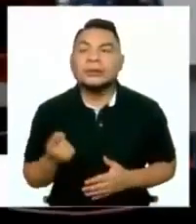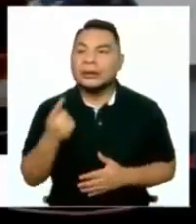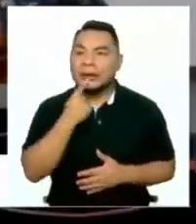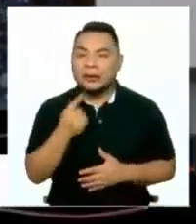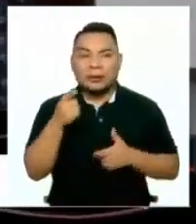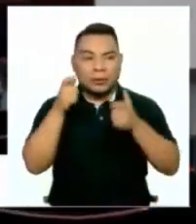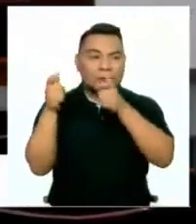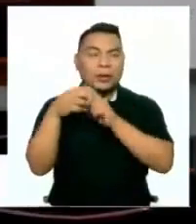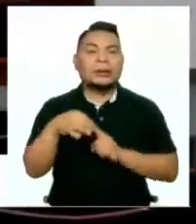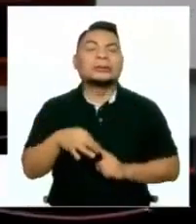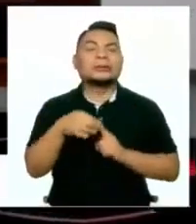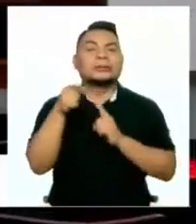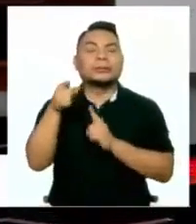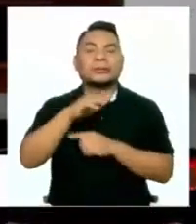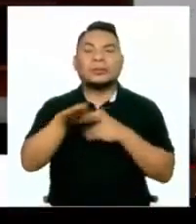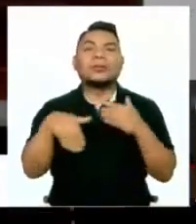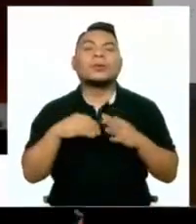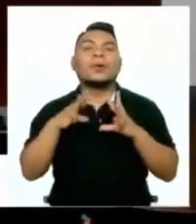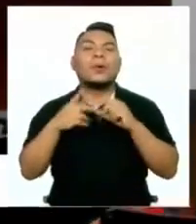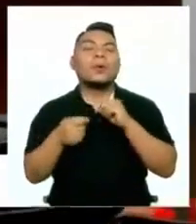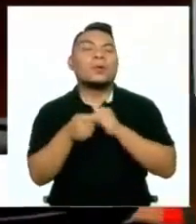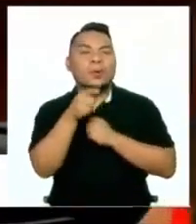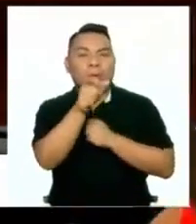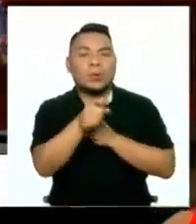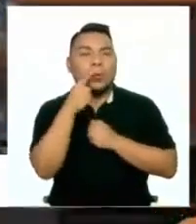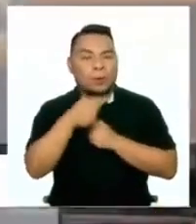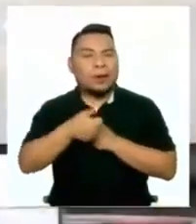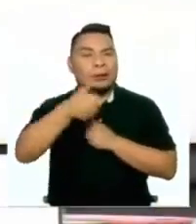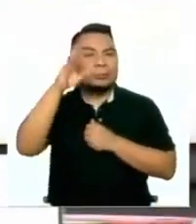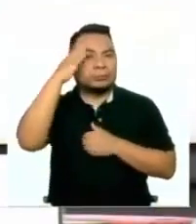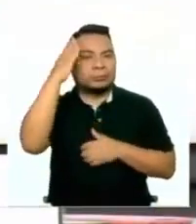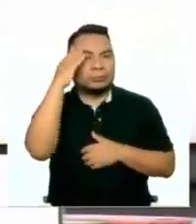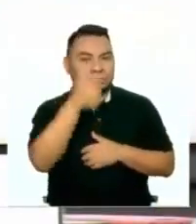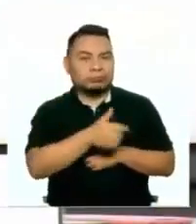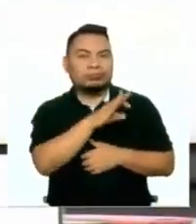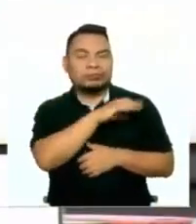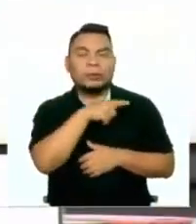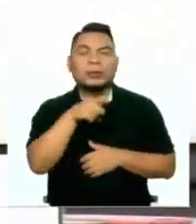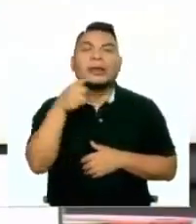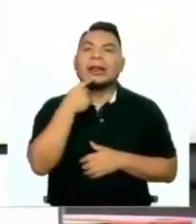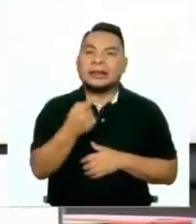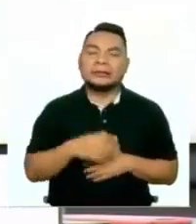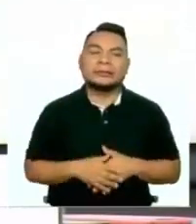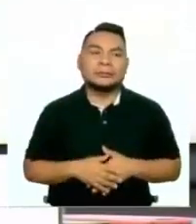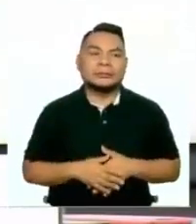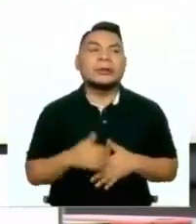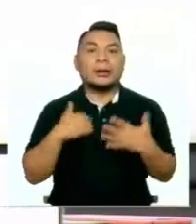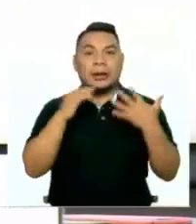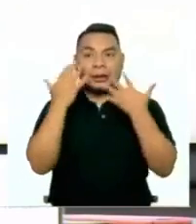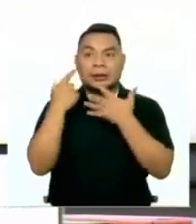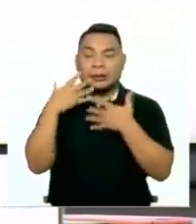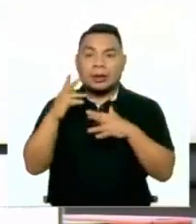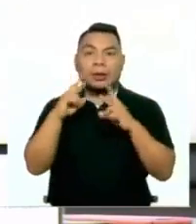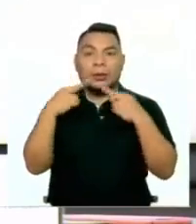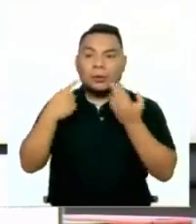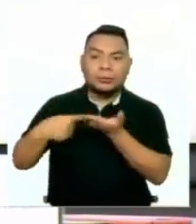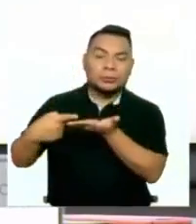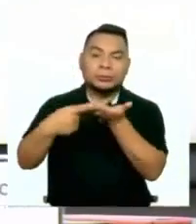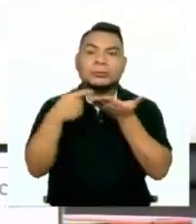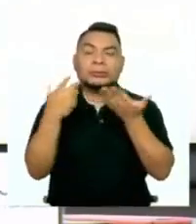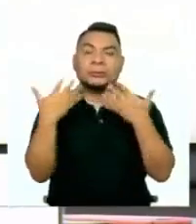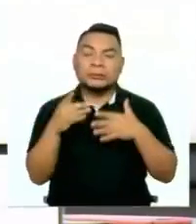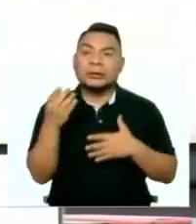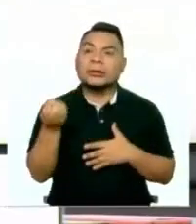indicó el procurador especializado en delitos de corrupción Javier Pacheco. Estamos a la espera de que la audiencia nacional